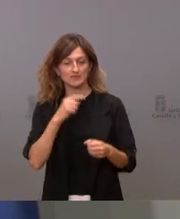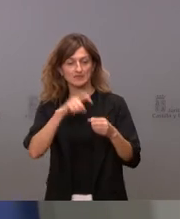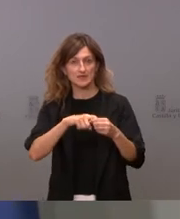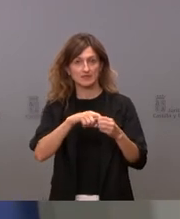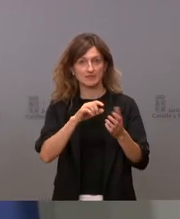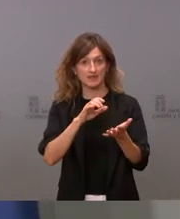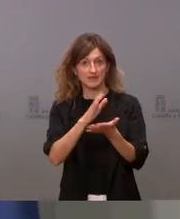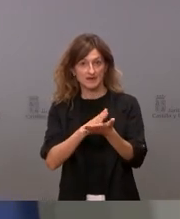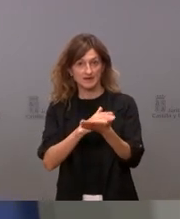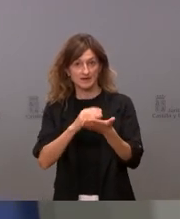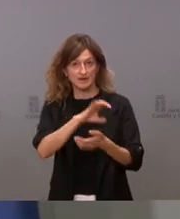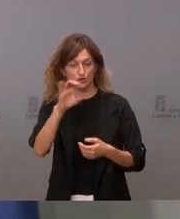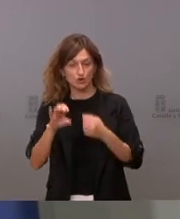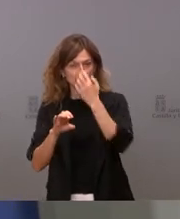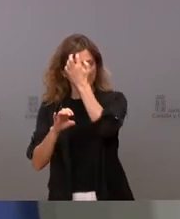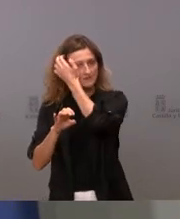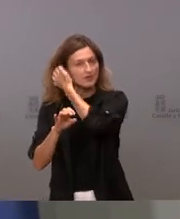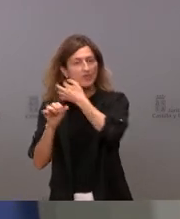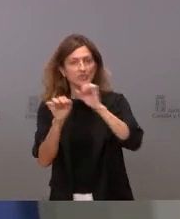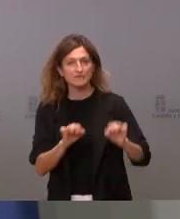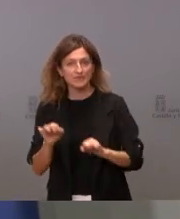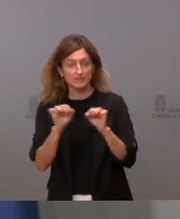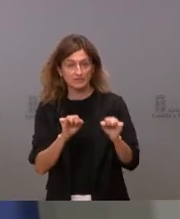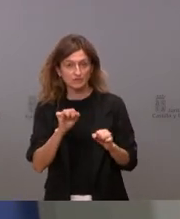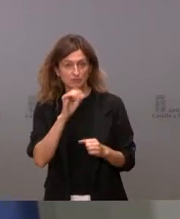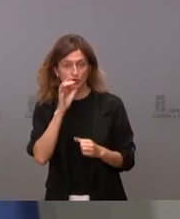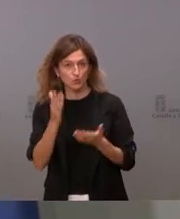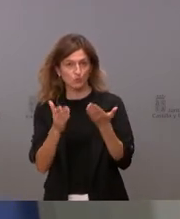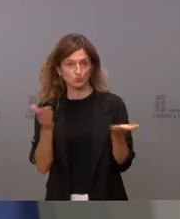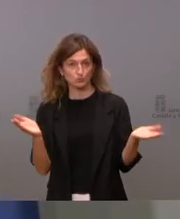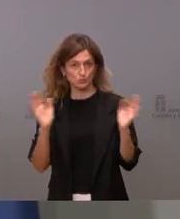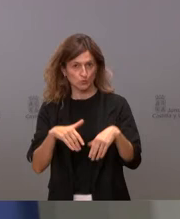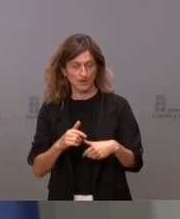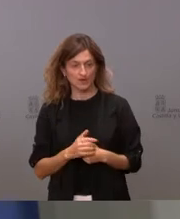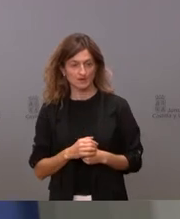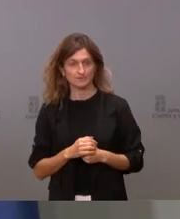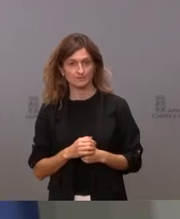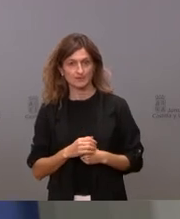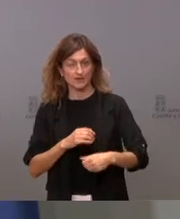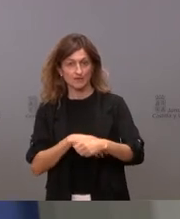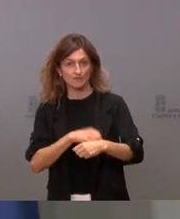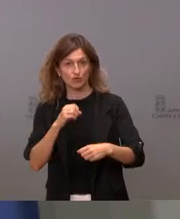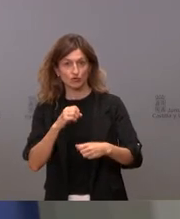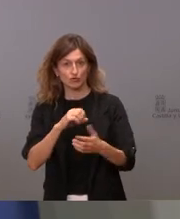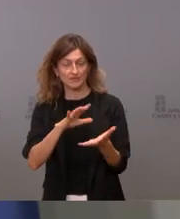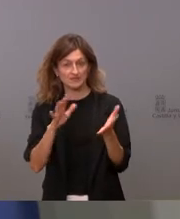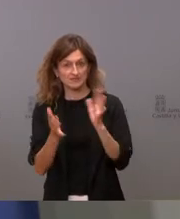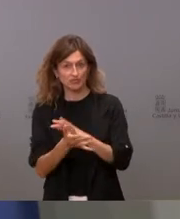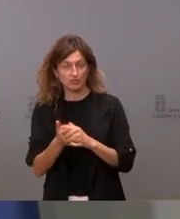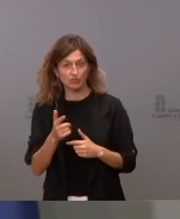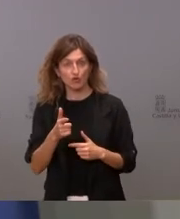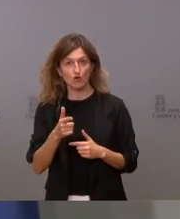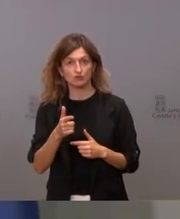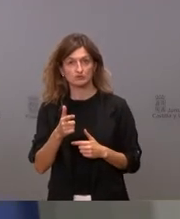hemos defendido de manera intensa la injusticia de que el fondo de transición vaya a llegar